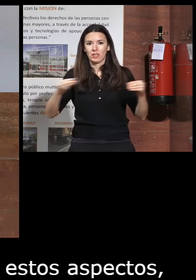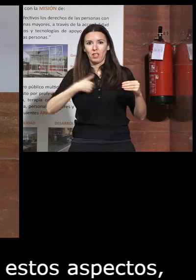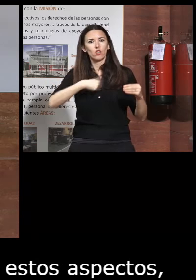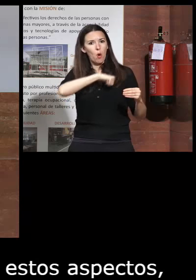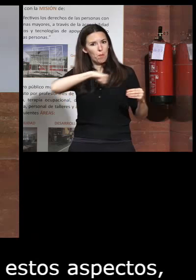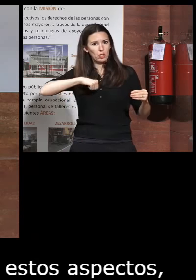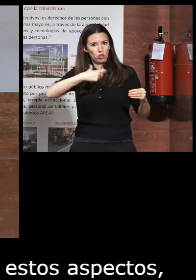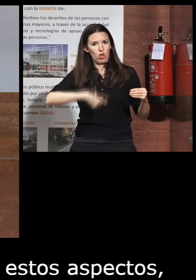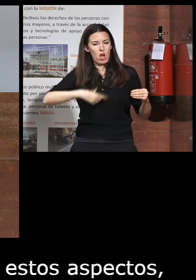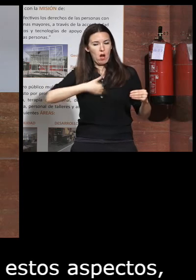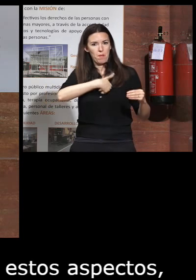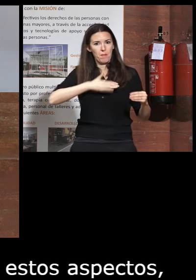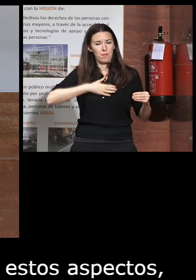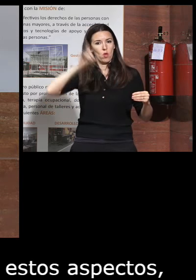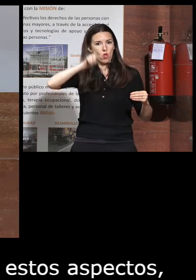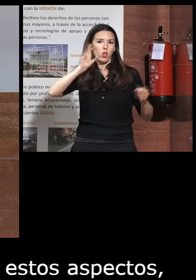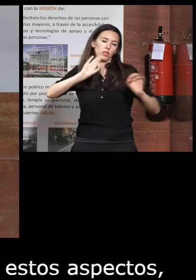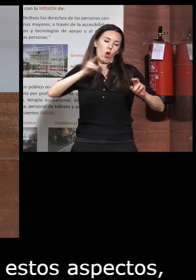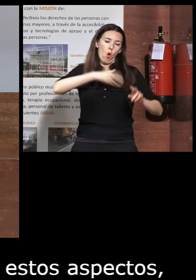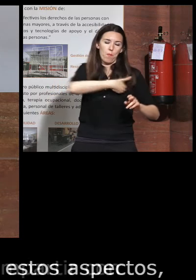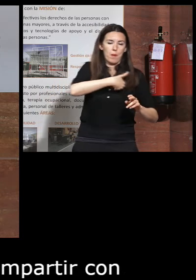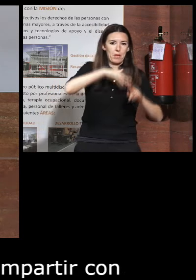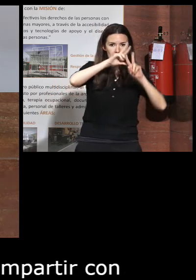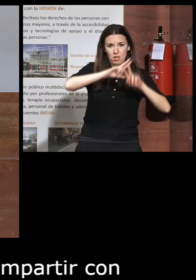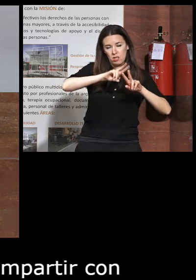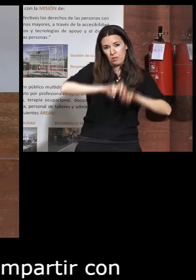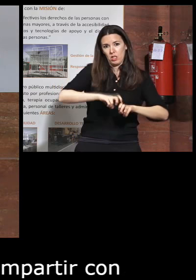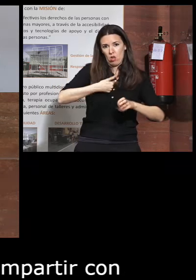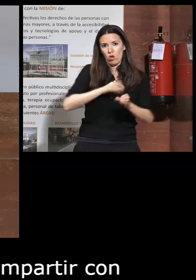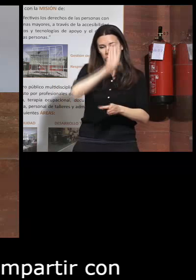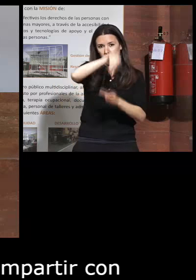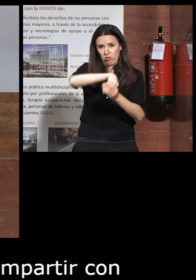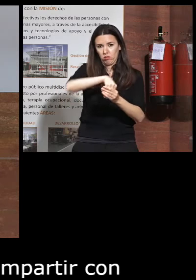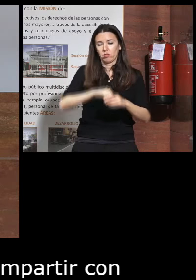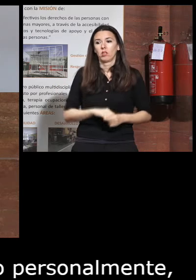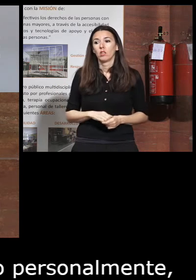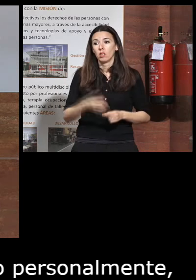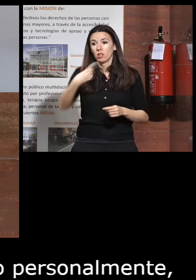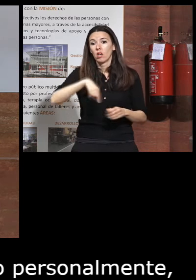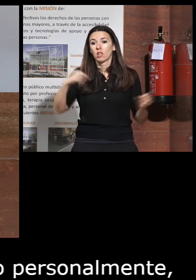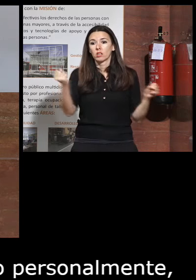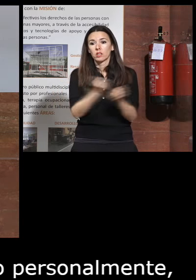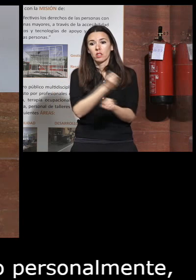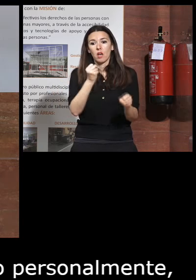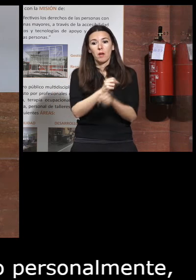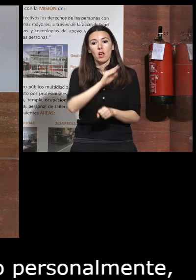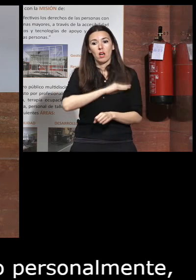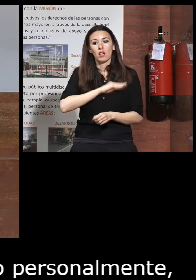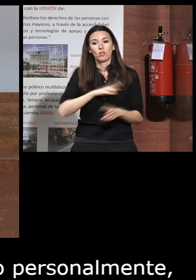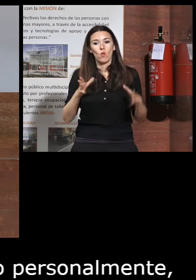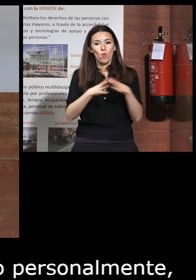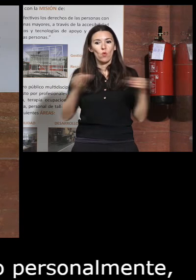personalmente como docente o investigadora estoy involucrada por un lado nosotros estamos trabajando mucho desde la